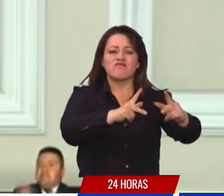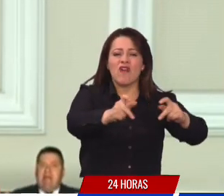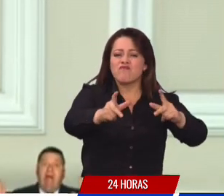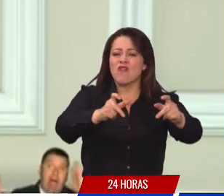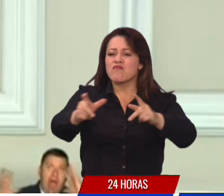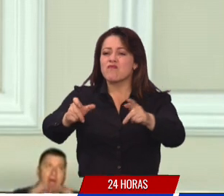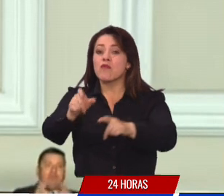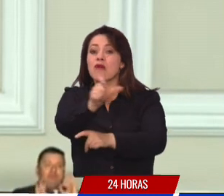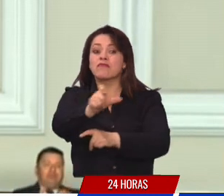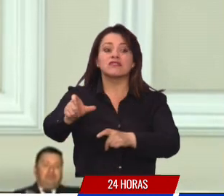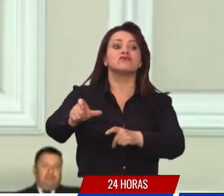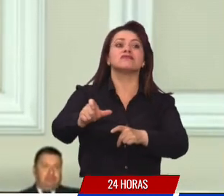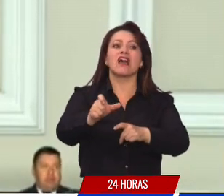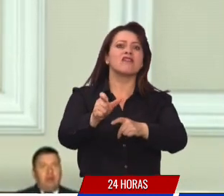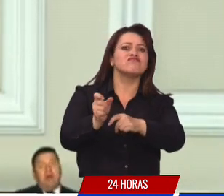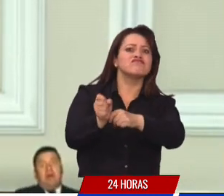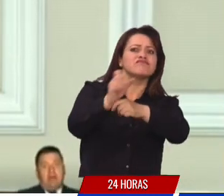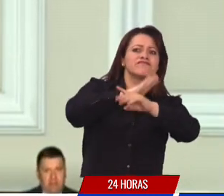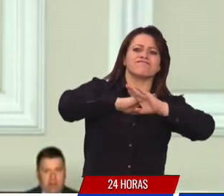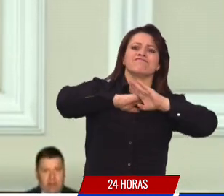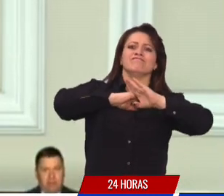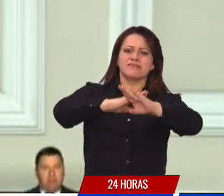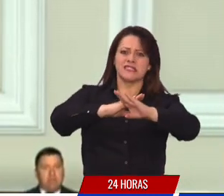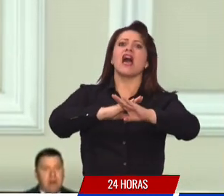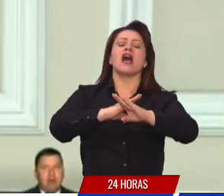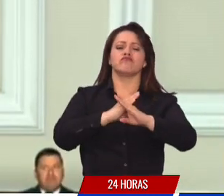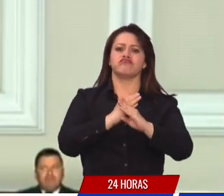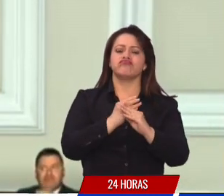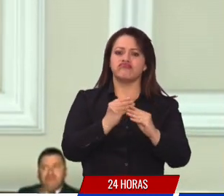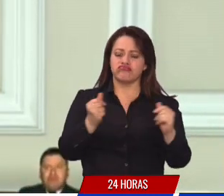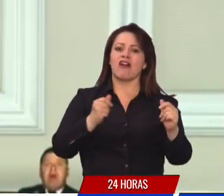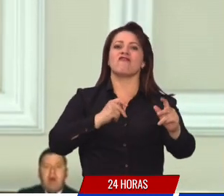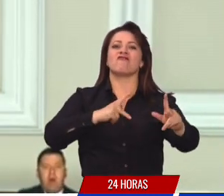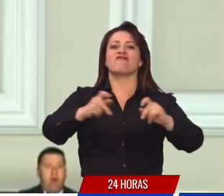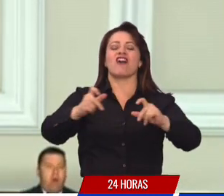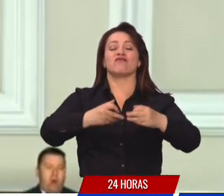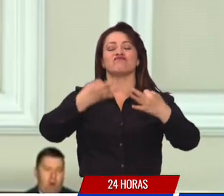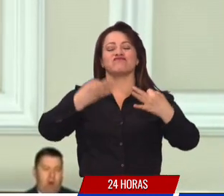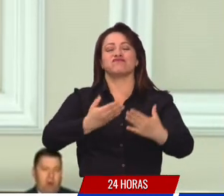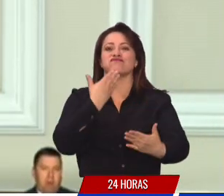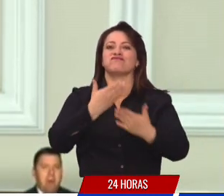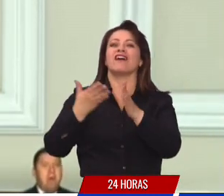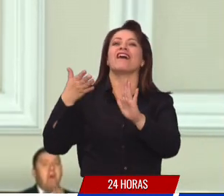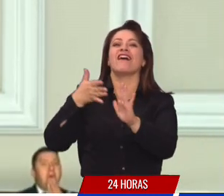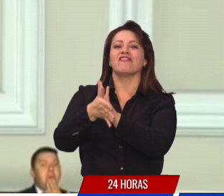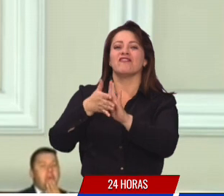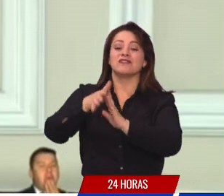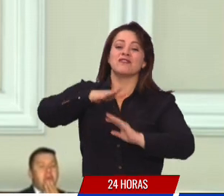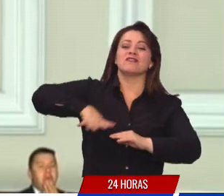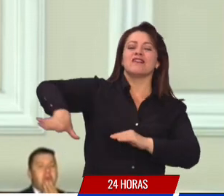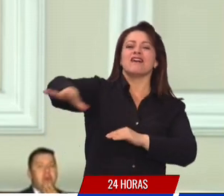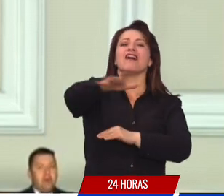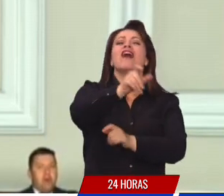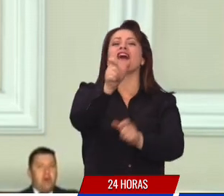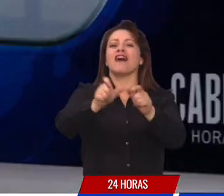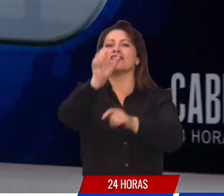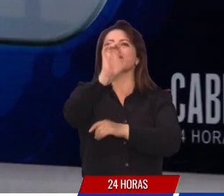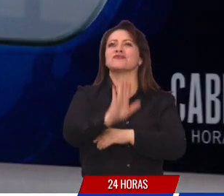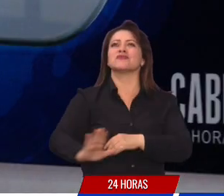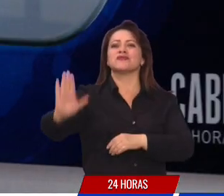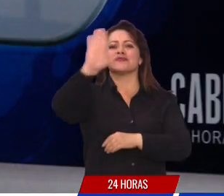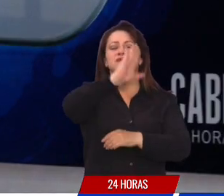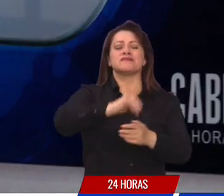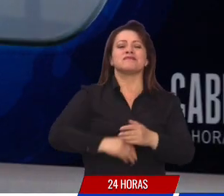disposición, un proceso de dispersión de vacunas que da un amplio cubrimiento en la población colombiana.